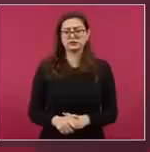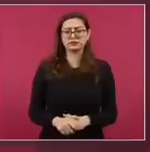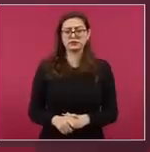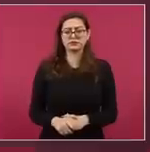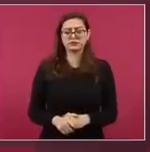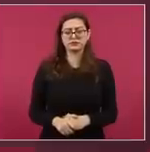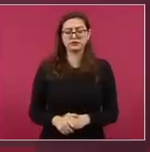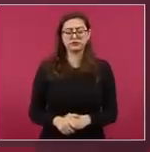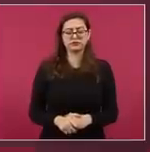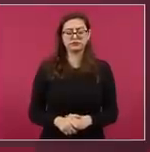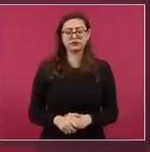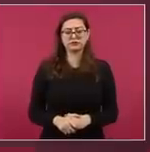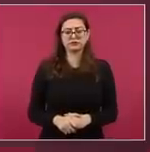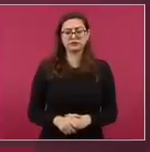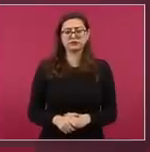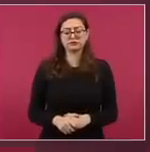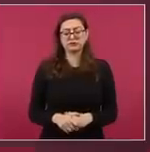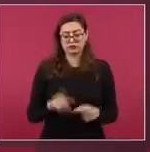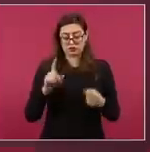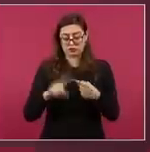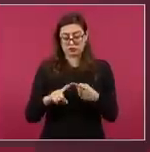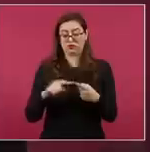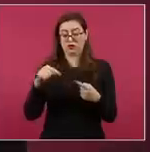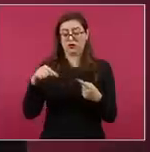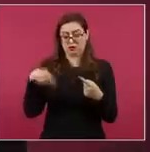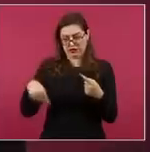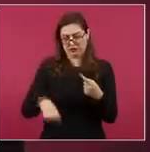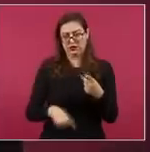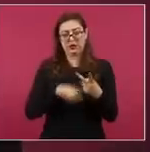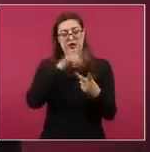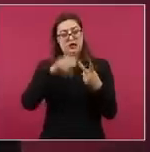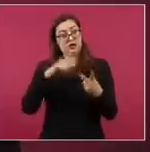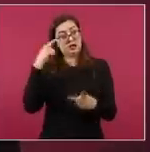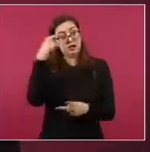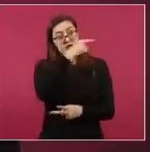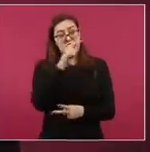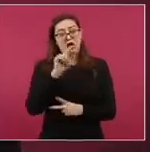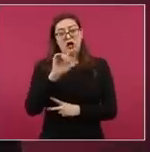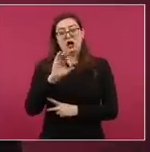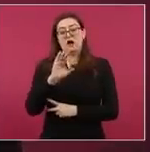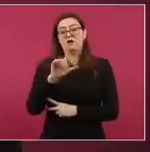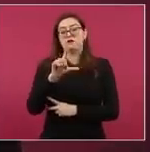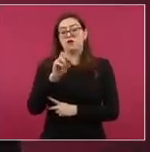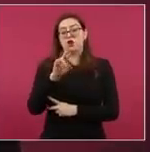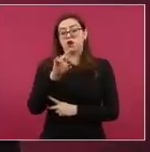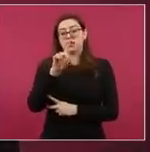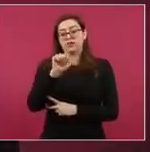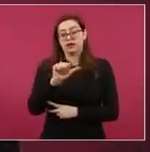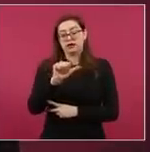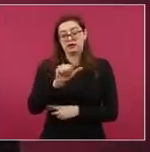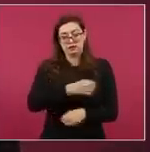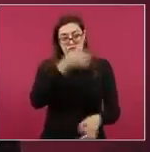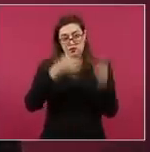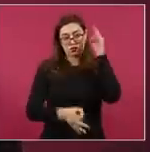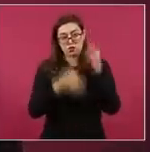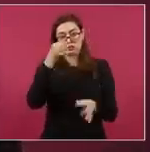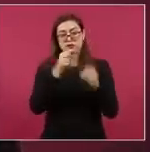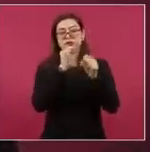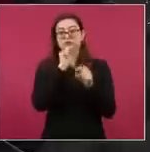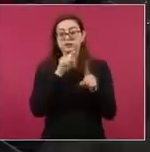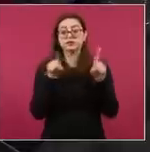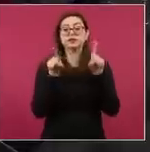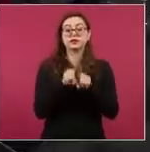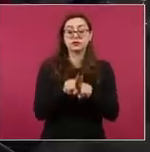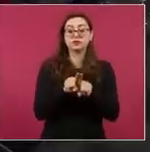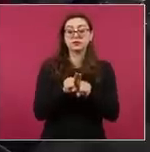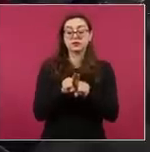de Florida y cuando se presentó los abogados